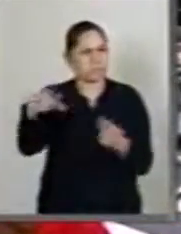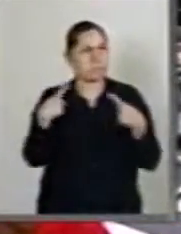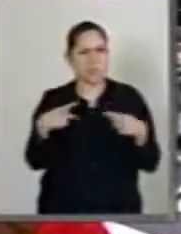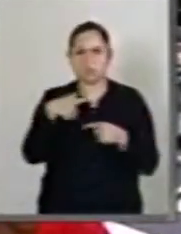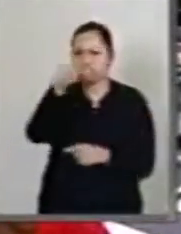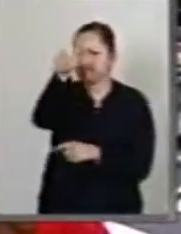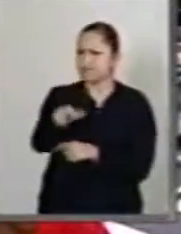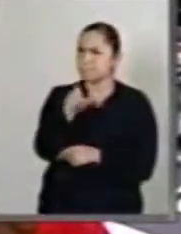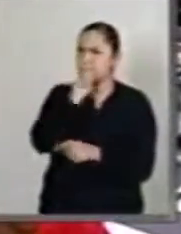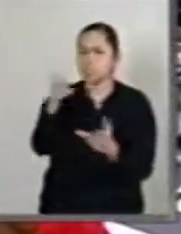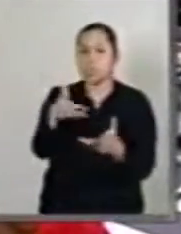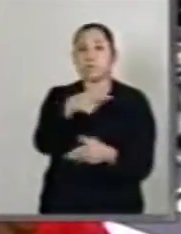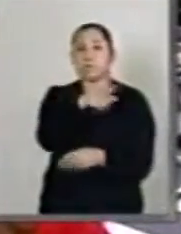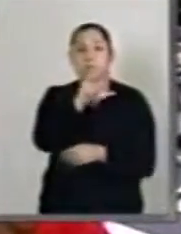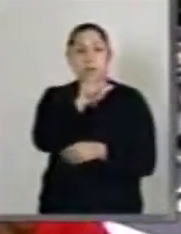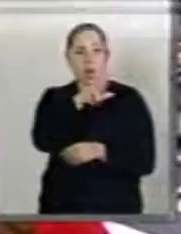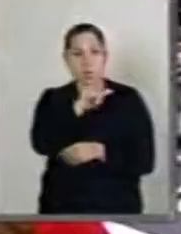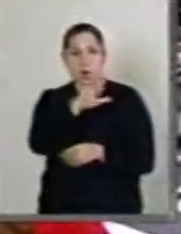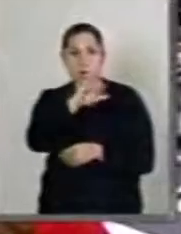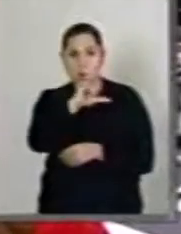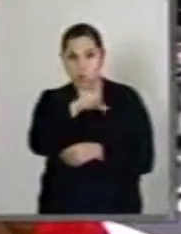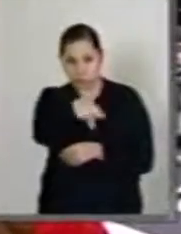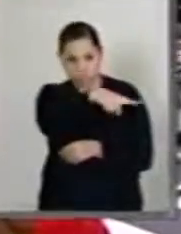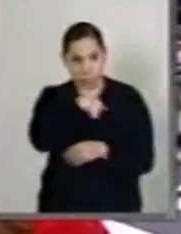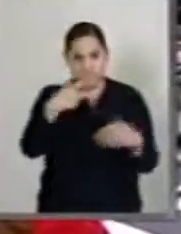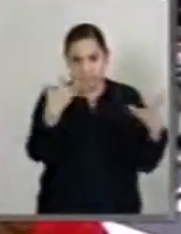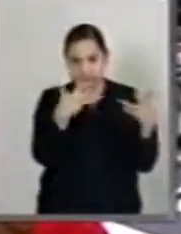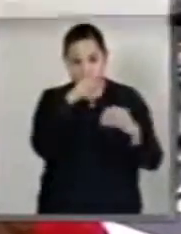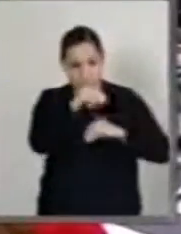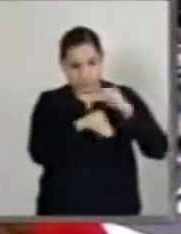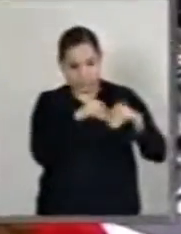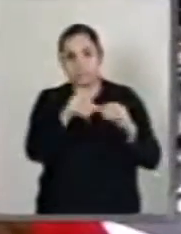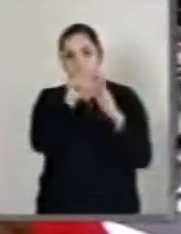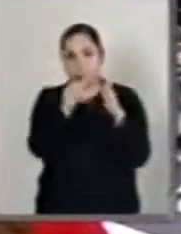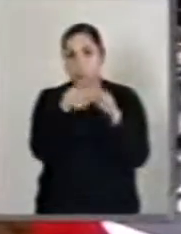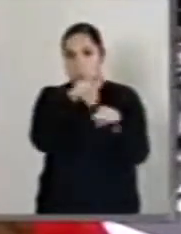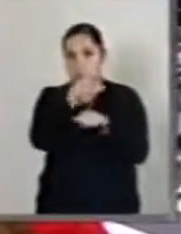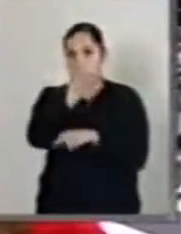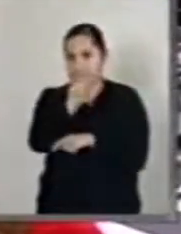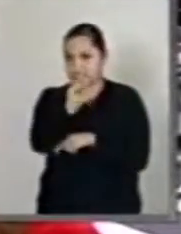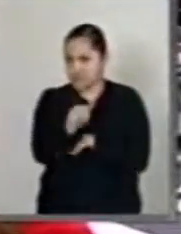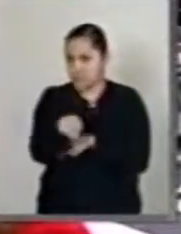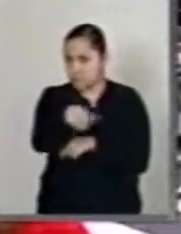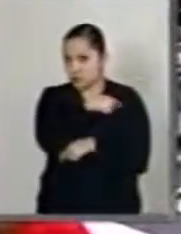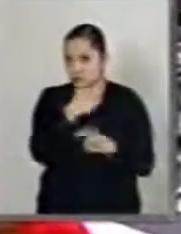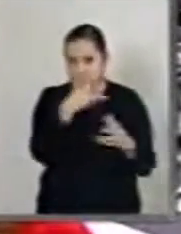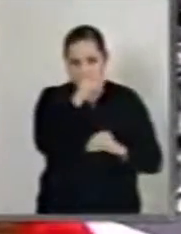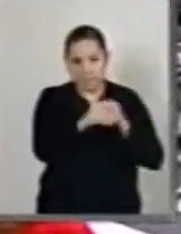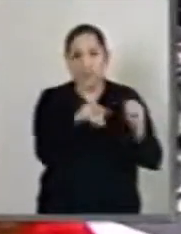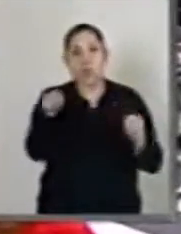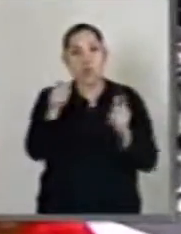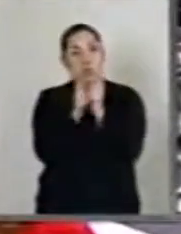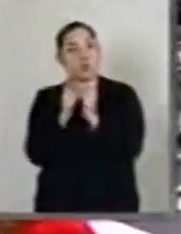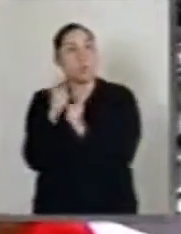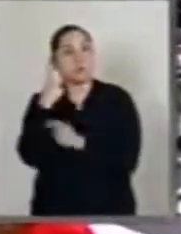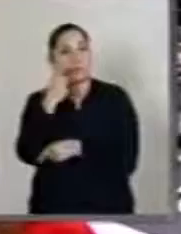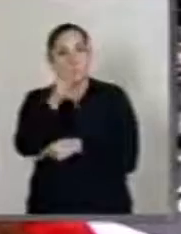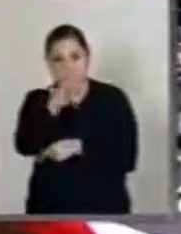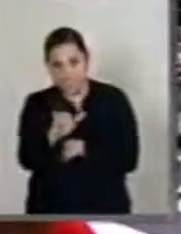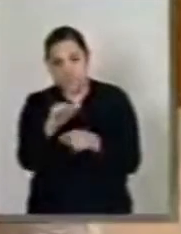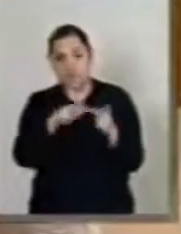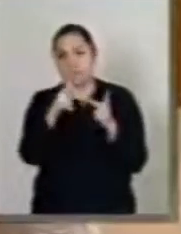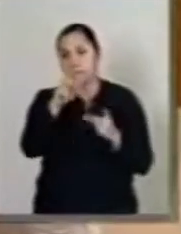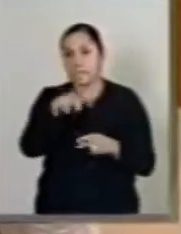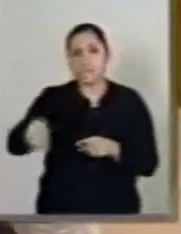senadora Laura Rojas y su servidor redactamos la reserva al 29 que votaron en contra los senadores del PRI y del Verde. Nosotros